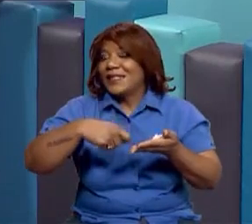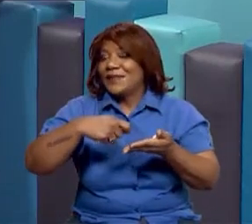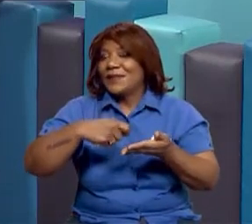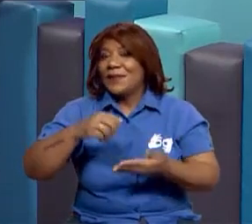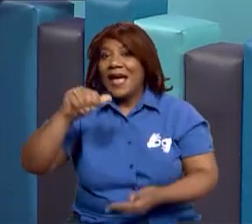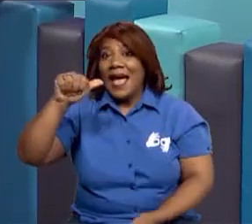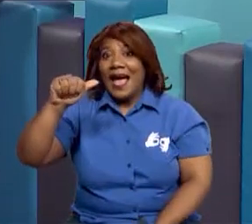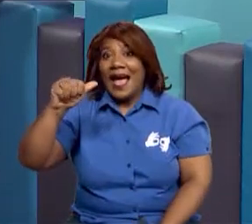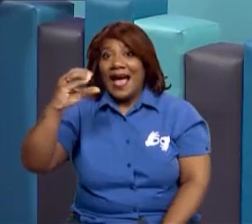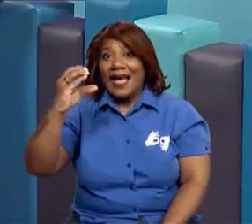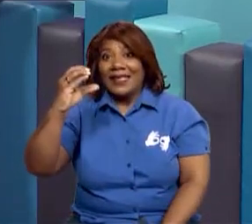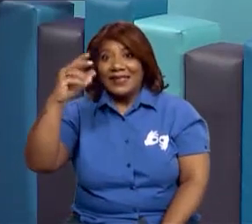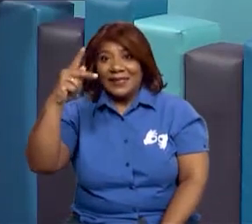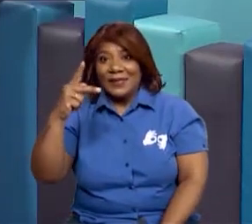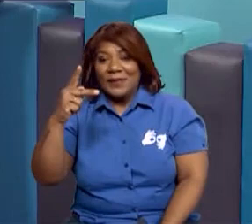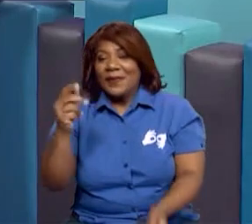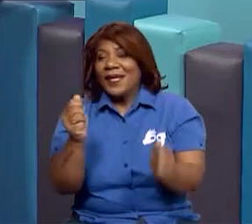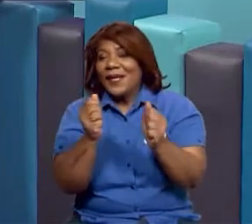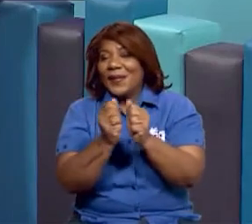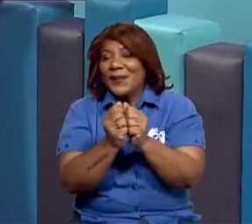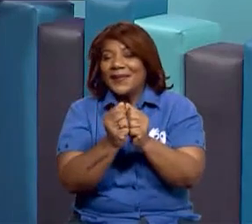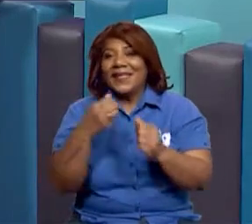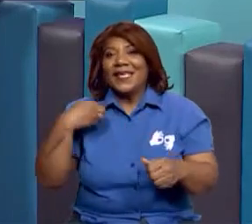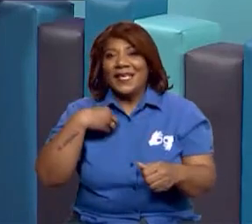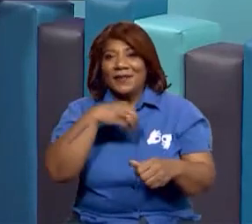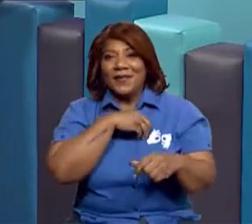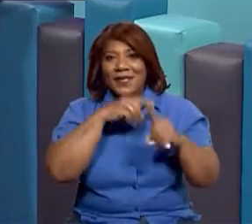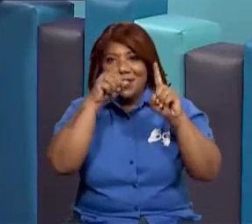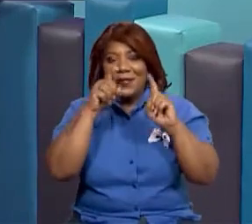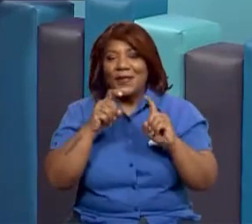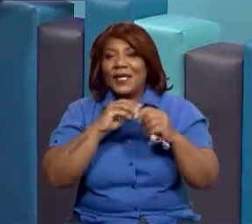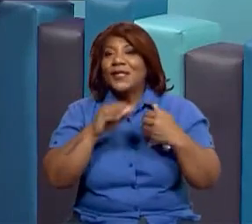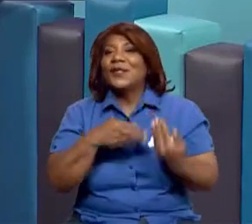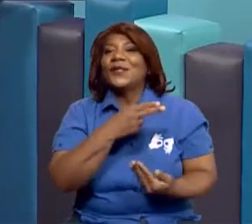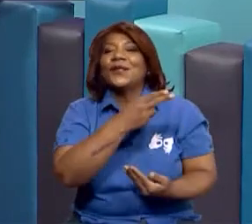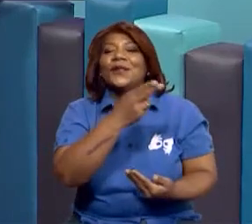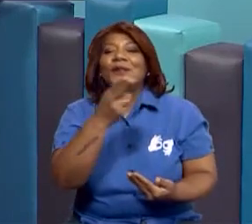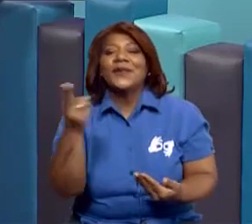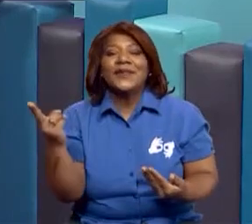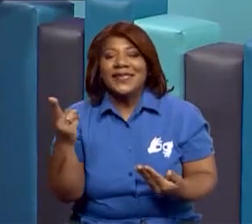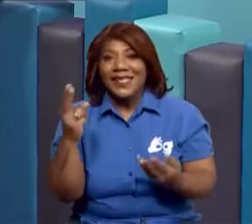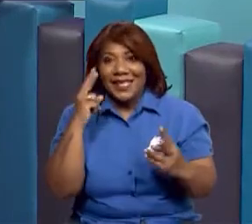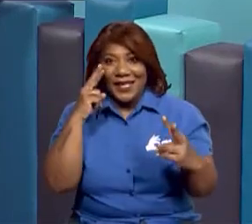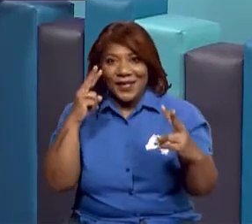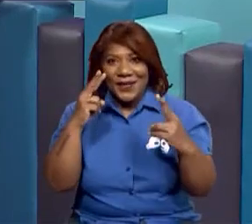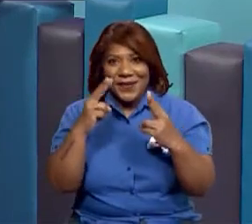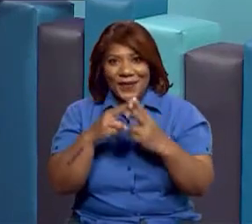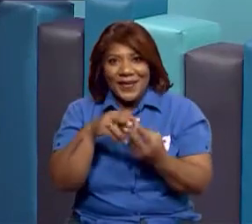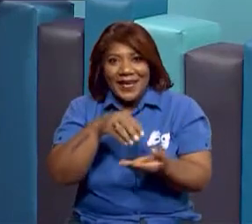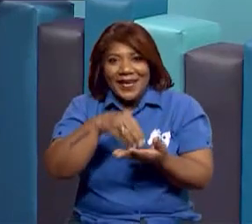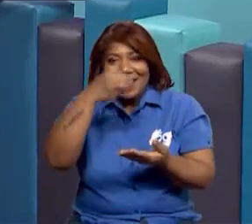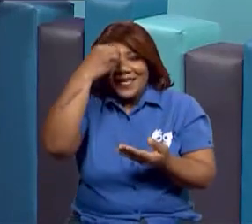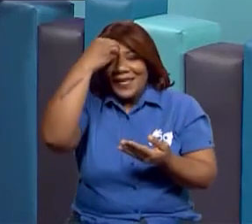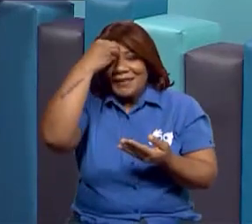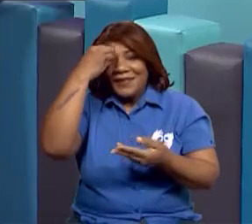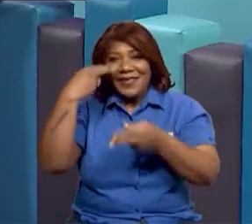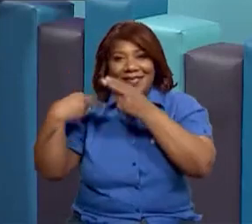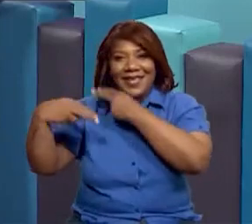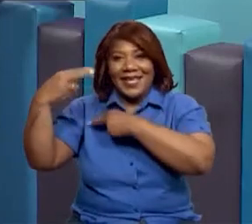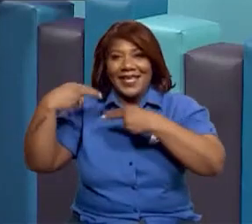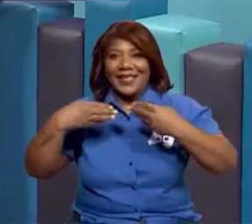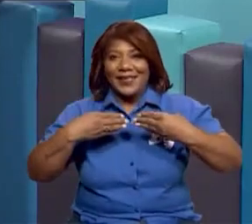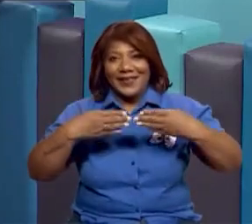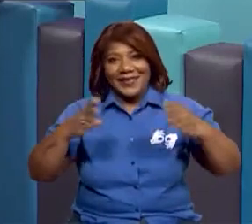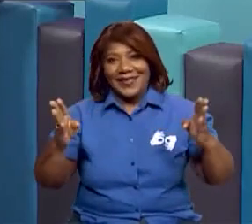autoridad marítima del canal para que todos nuestros estudiantes a nivel nacional sepan la importancia de contar con nuestro